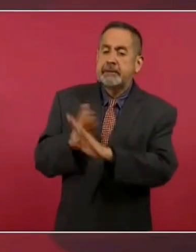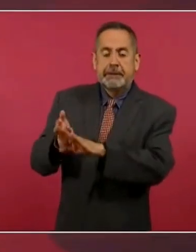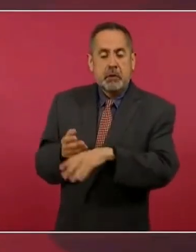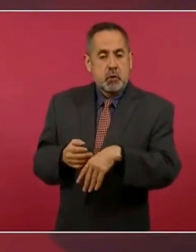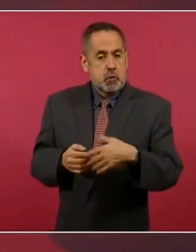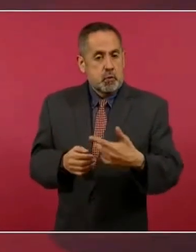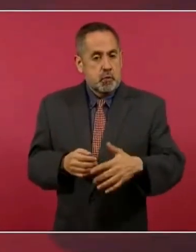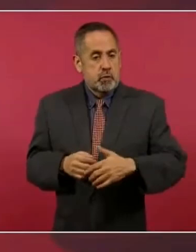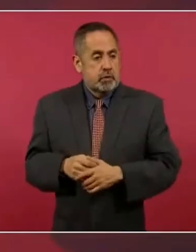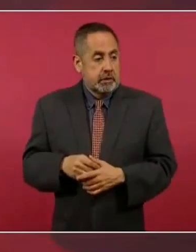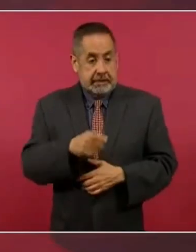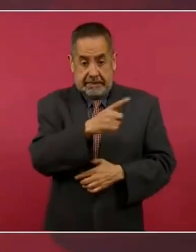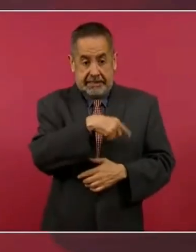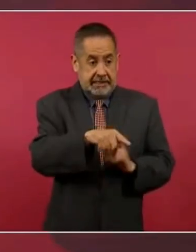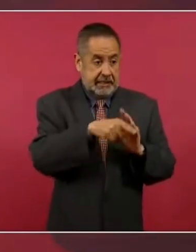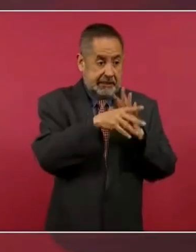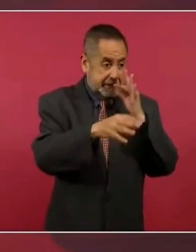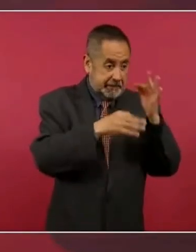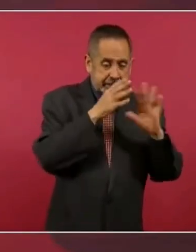influyendo